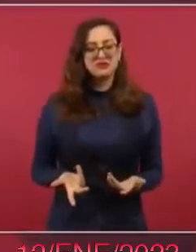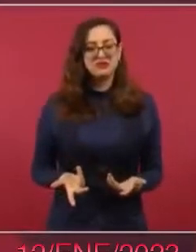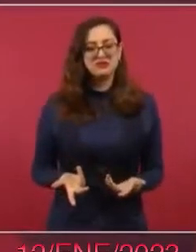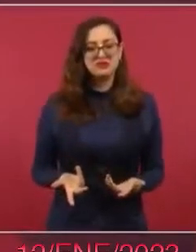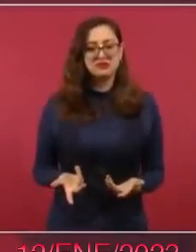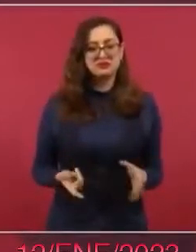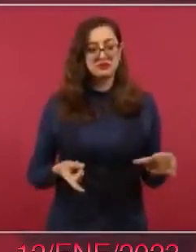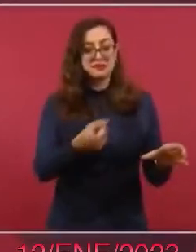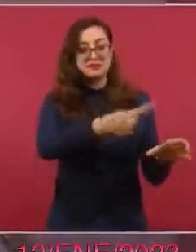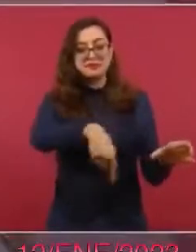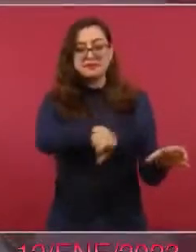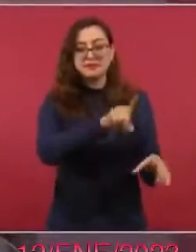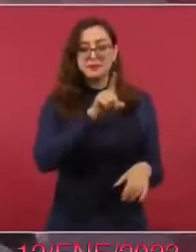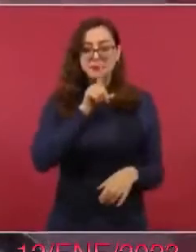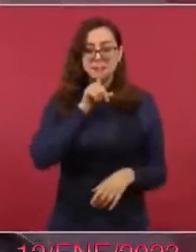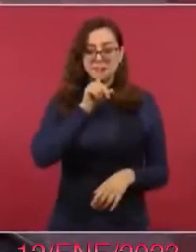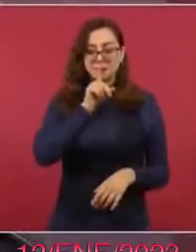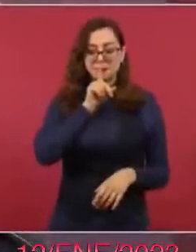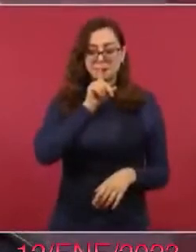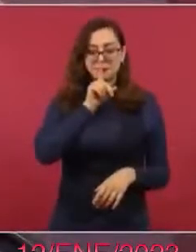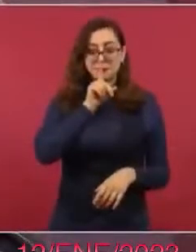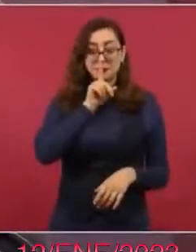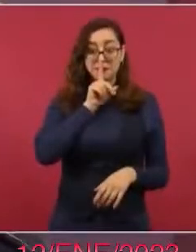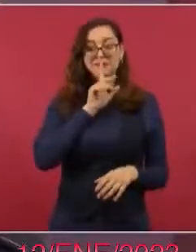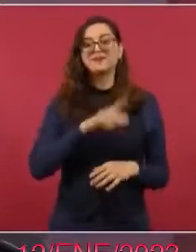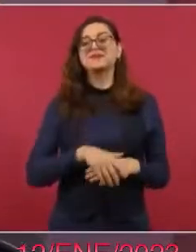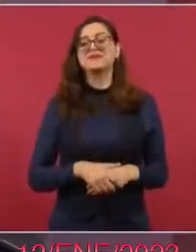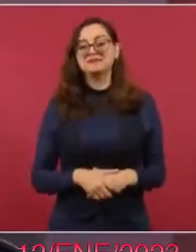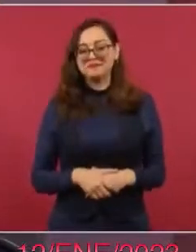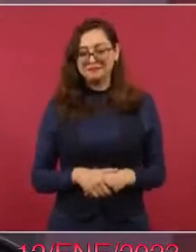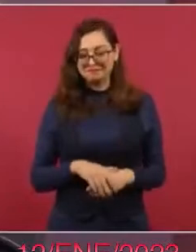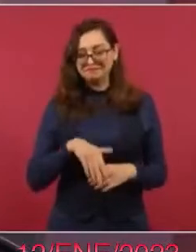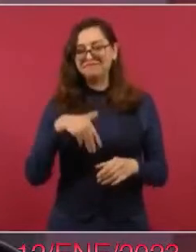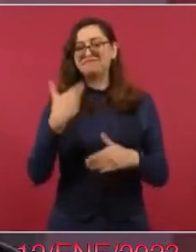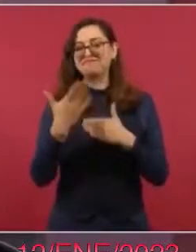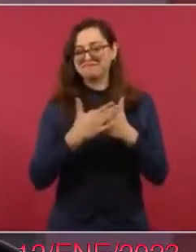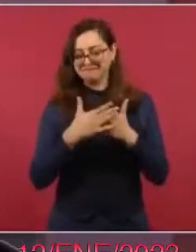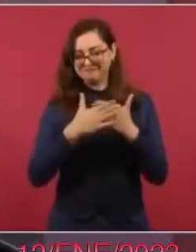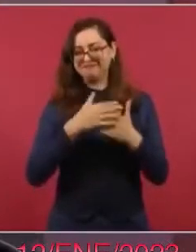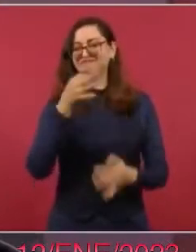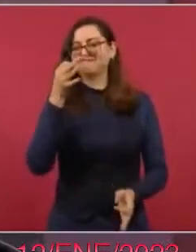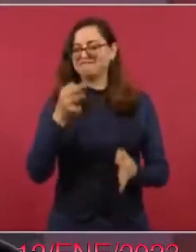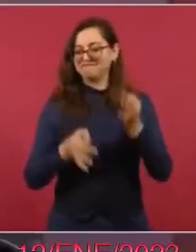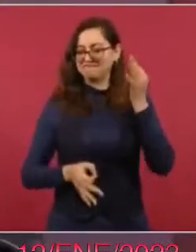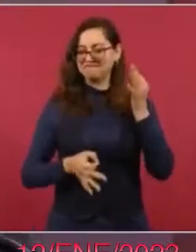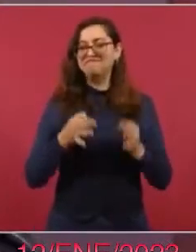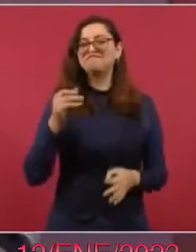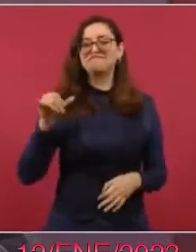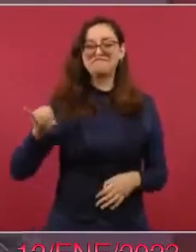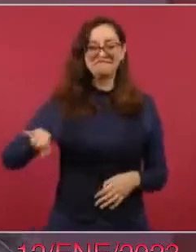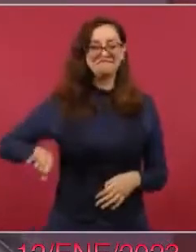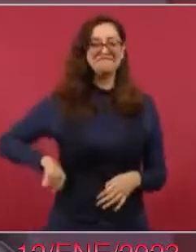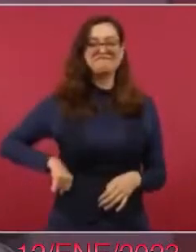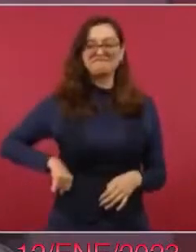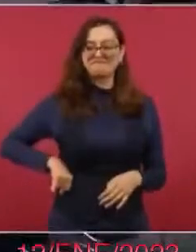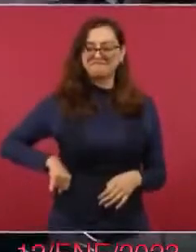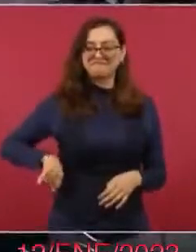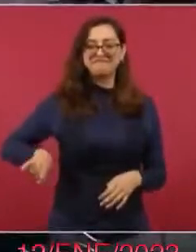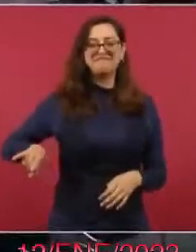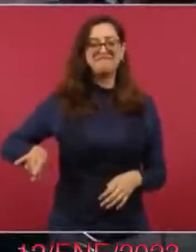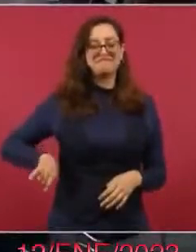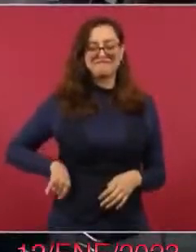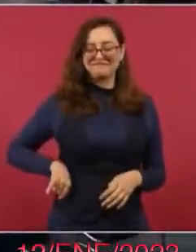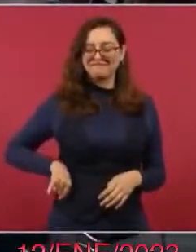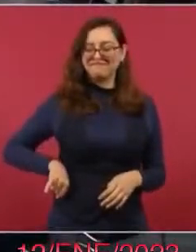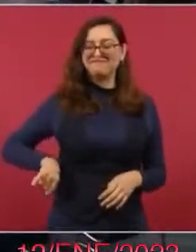por eso va a estar muy bueno mucho muy bueno el juicio a mí me importa mucho